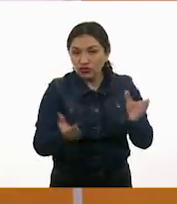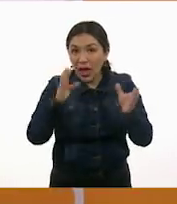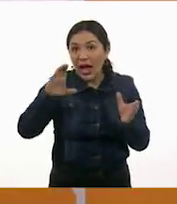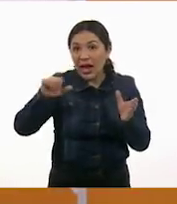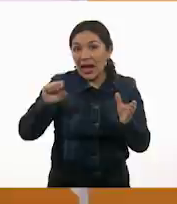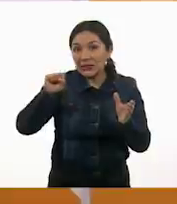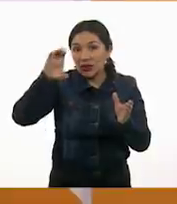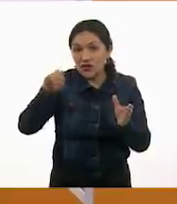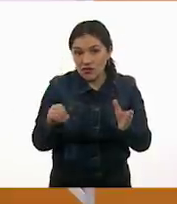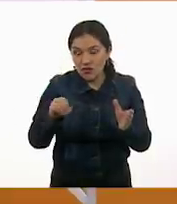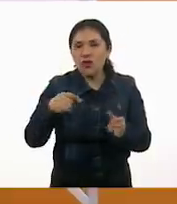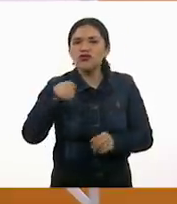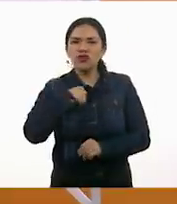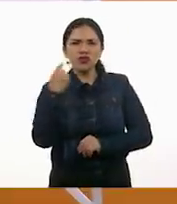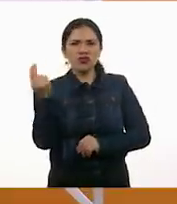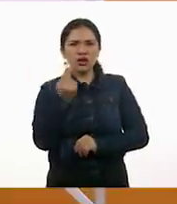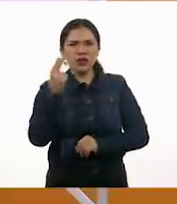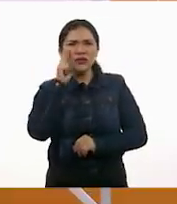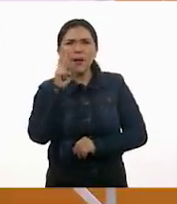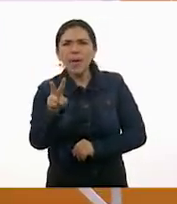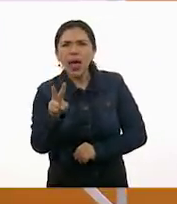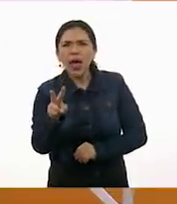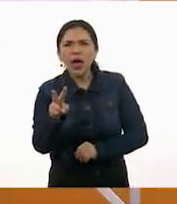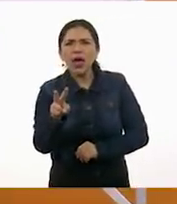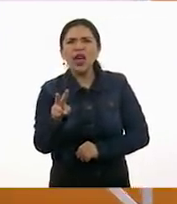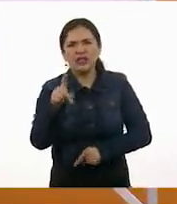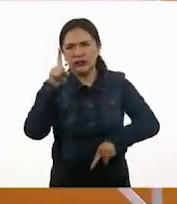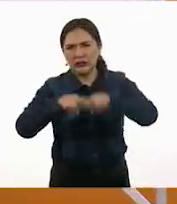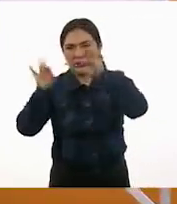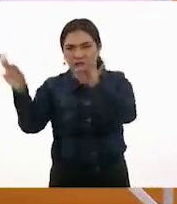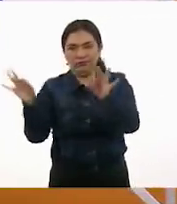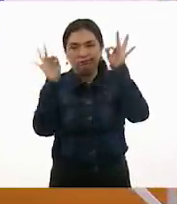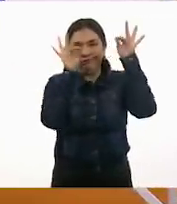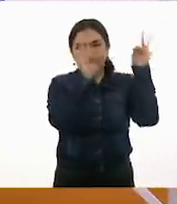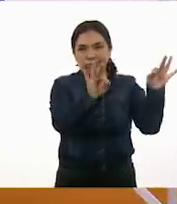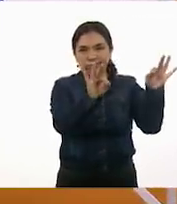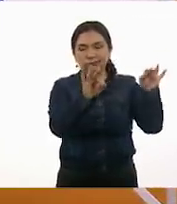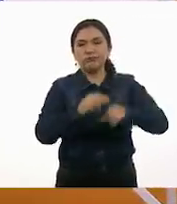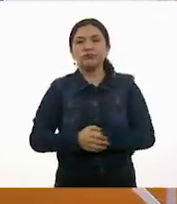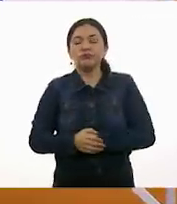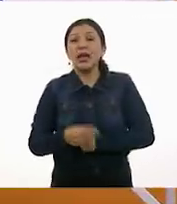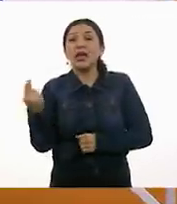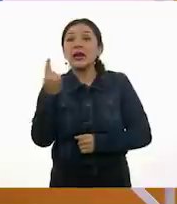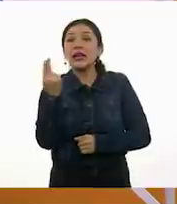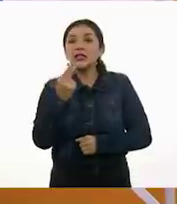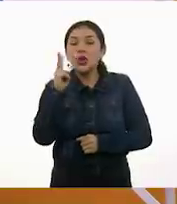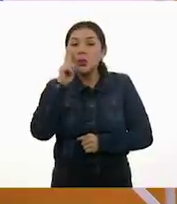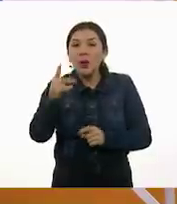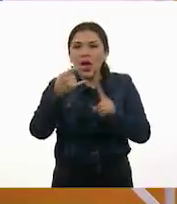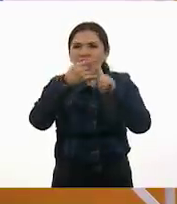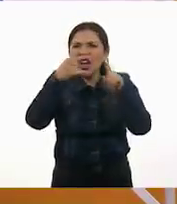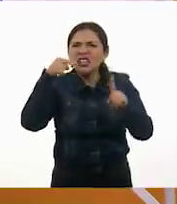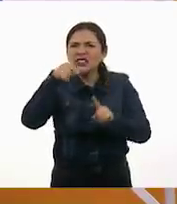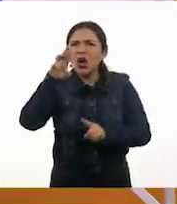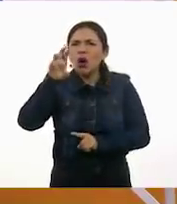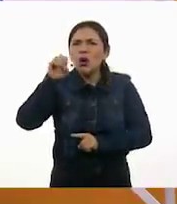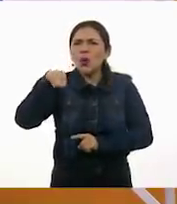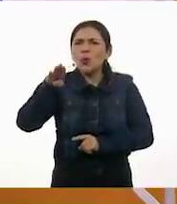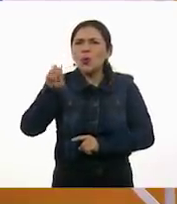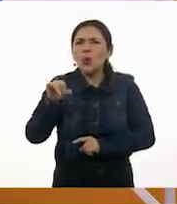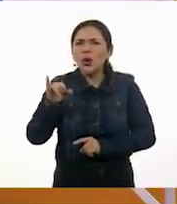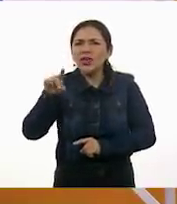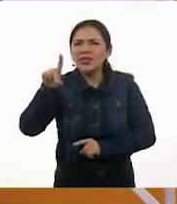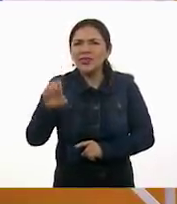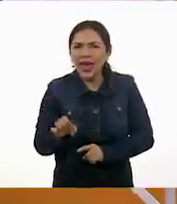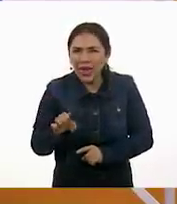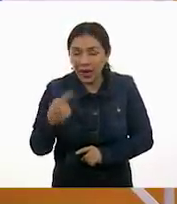Necesitamos, voy a pasar este triángulo para acá. Muy bien. Un romboide. Observen. El romboide. El